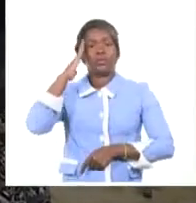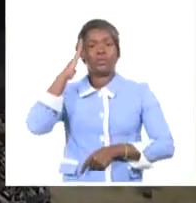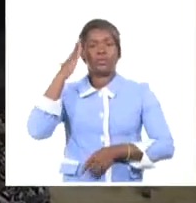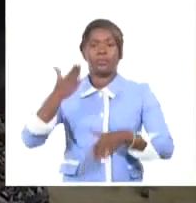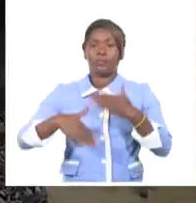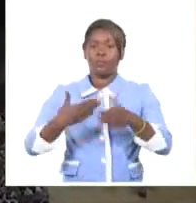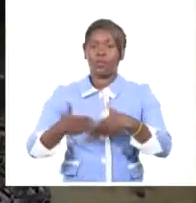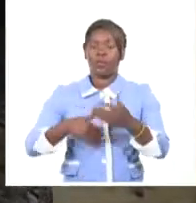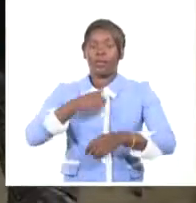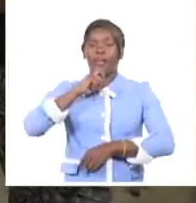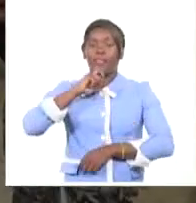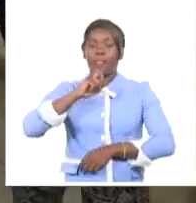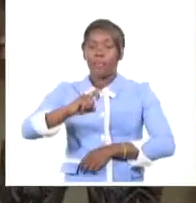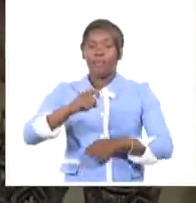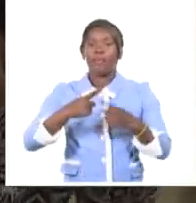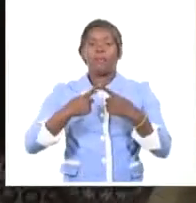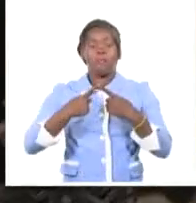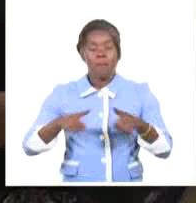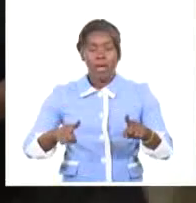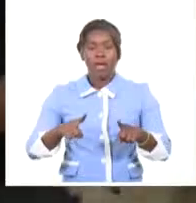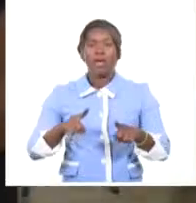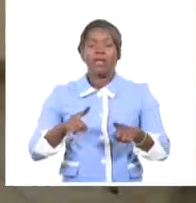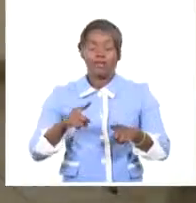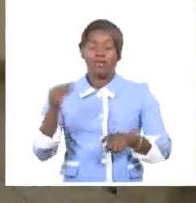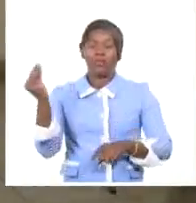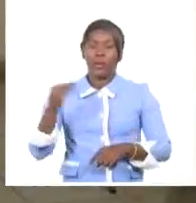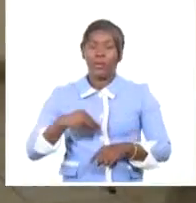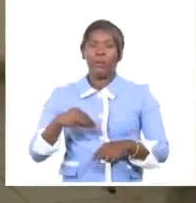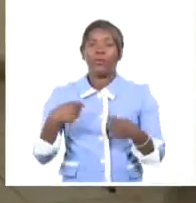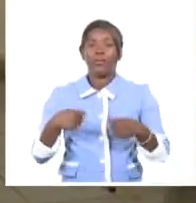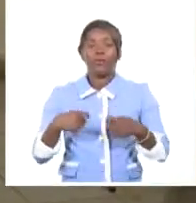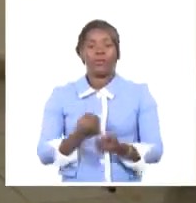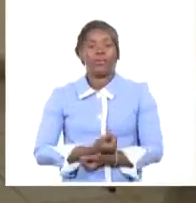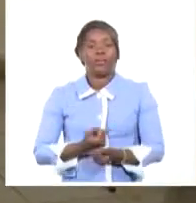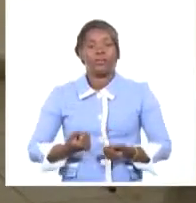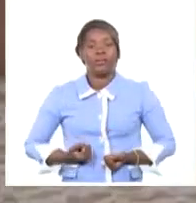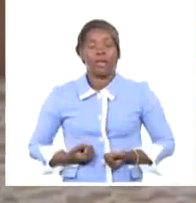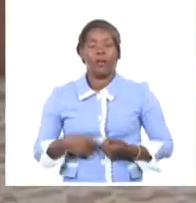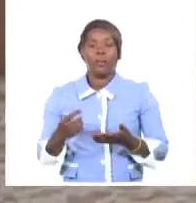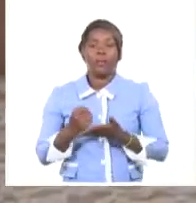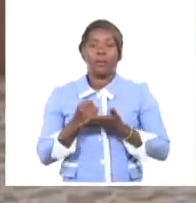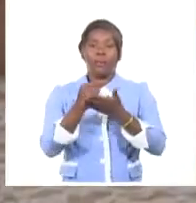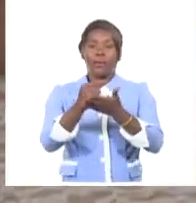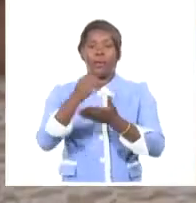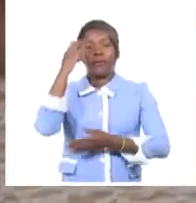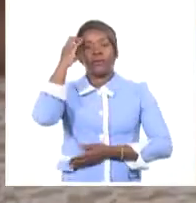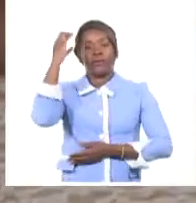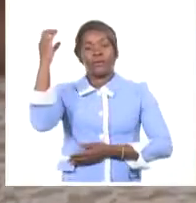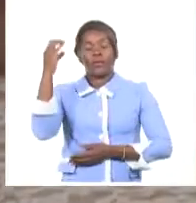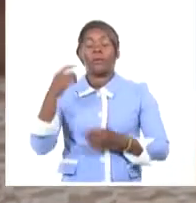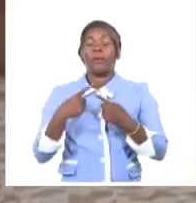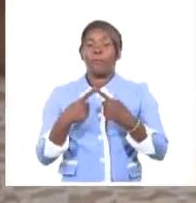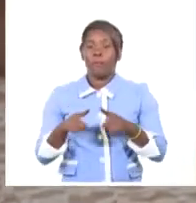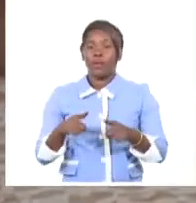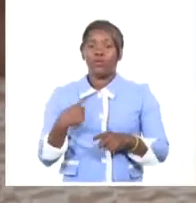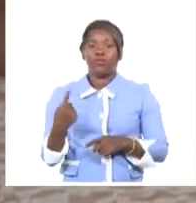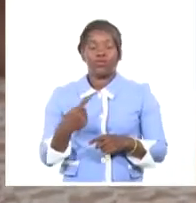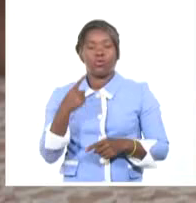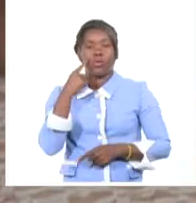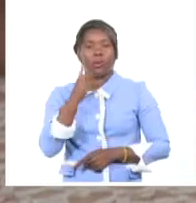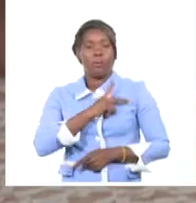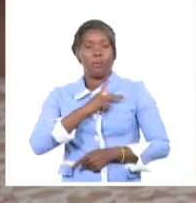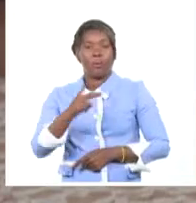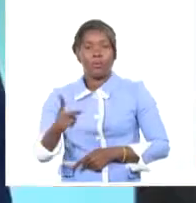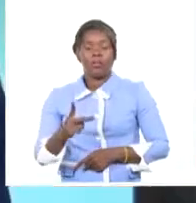todas estas dificultades que enfrenta el país, que realmente impacta en la población. Pero tenemos mucho optimismo, mucha